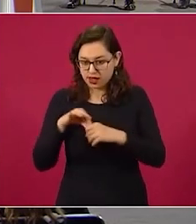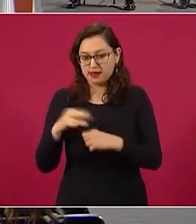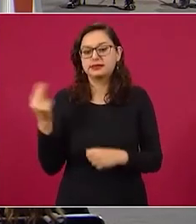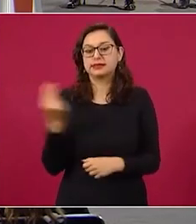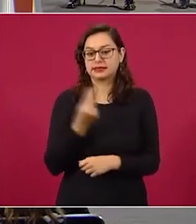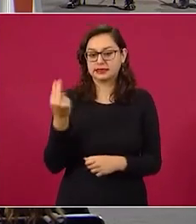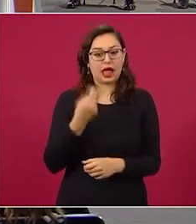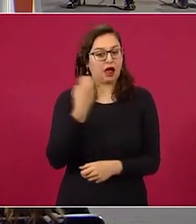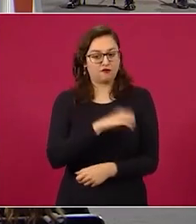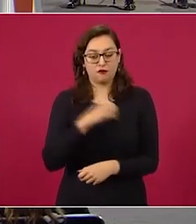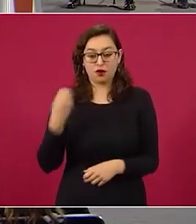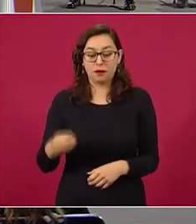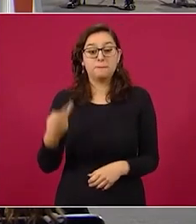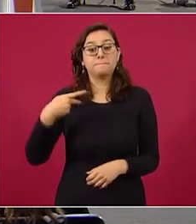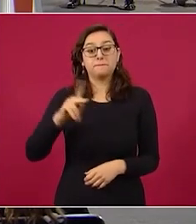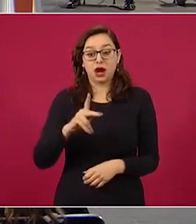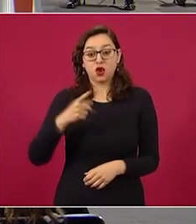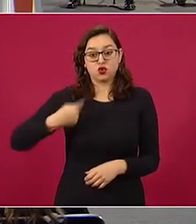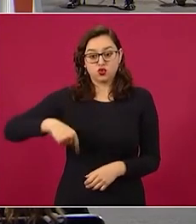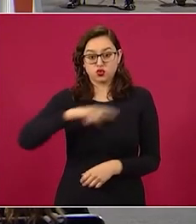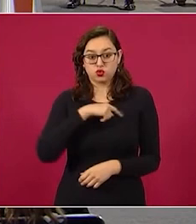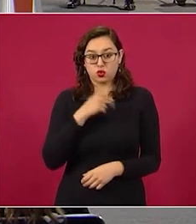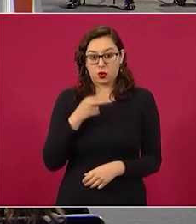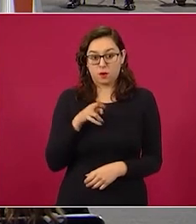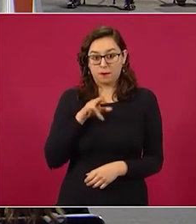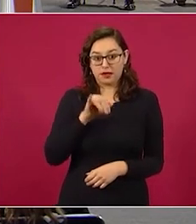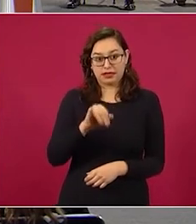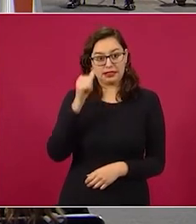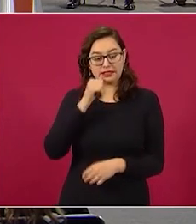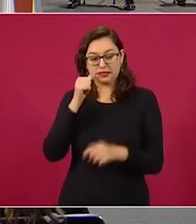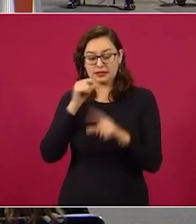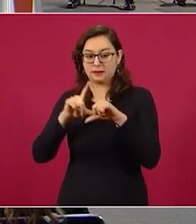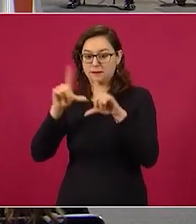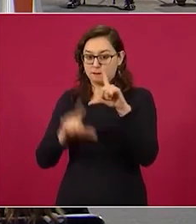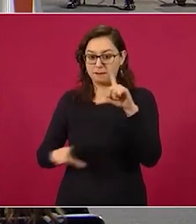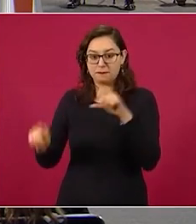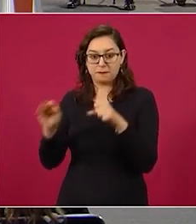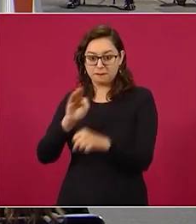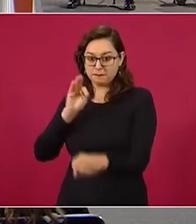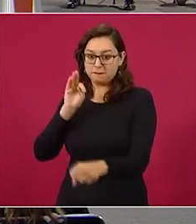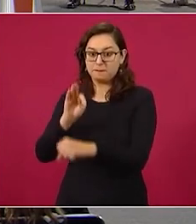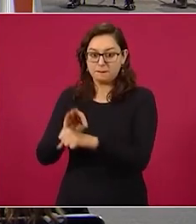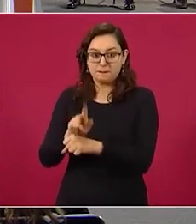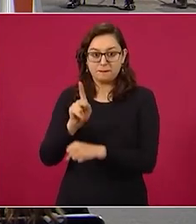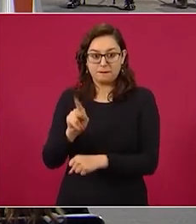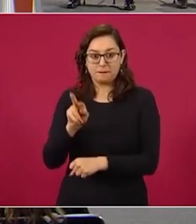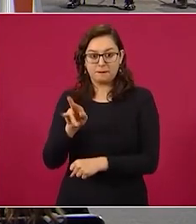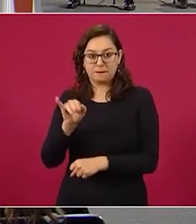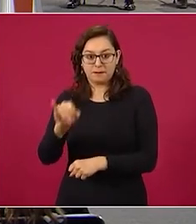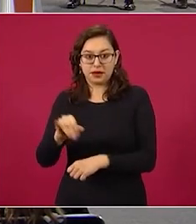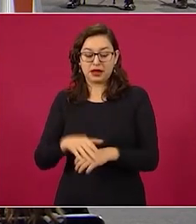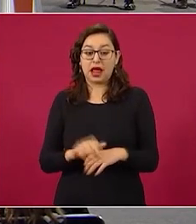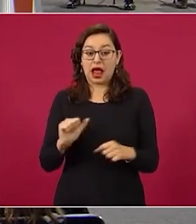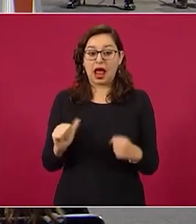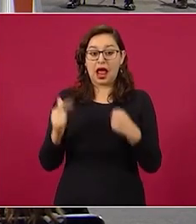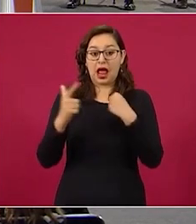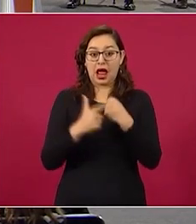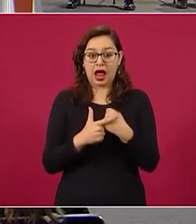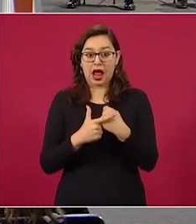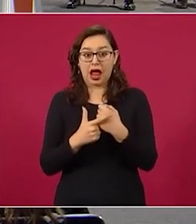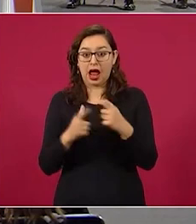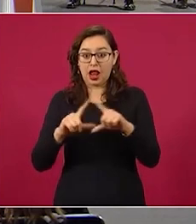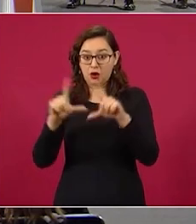siempre en el PIB impulsando es estar al lado del país, y nosotros no impulsaremos ni apoyaremos ninguna reforma que